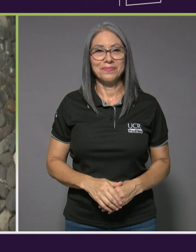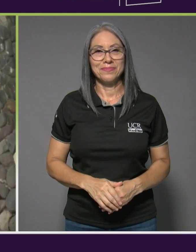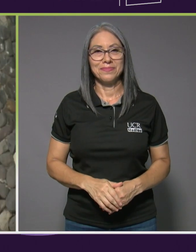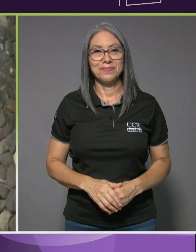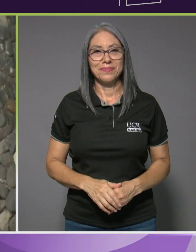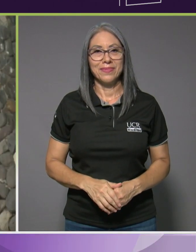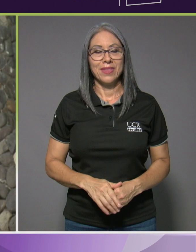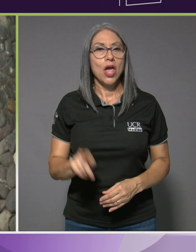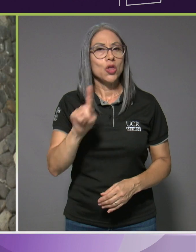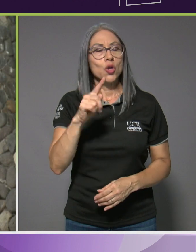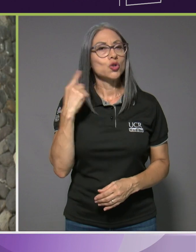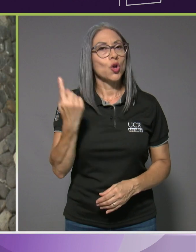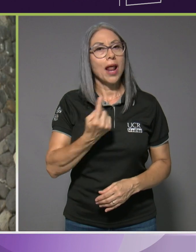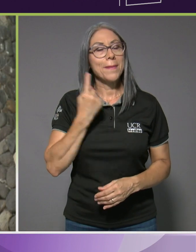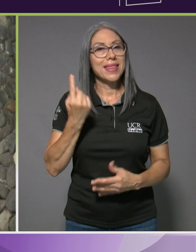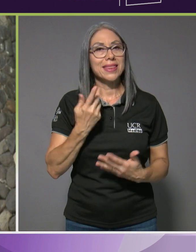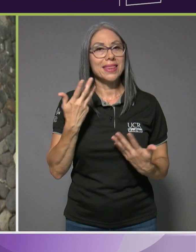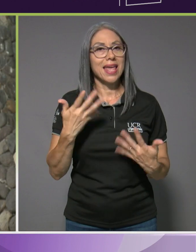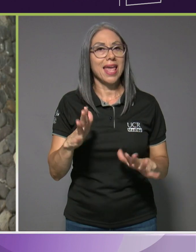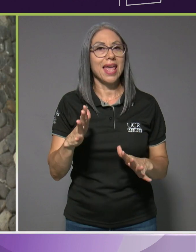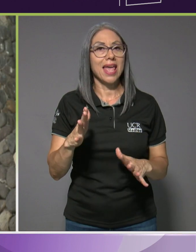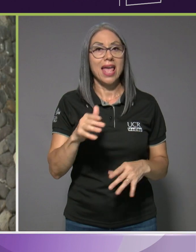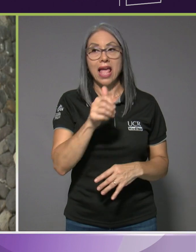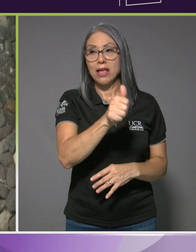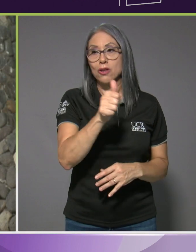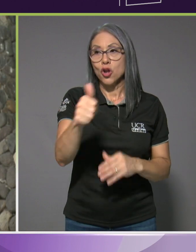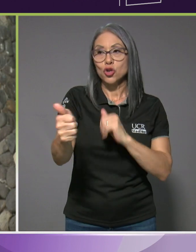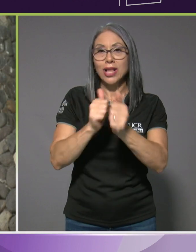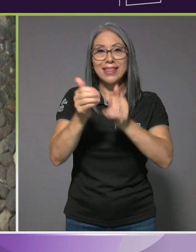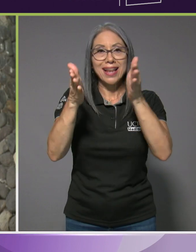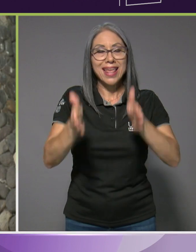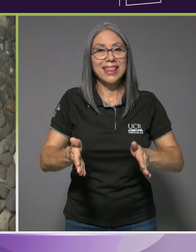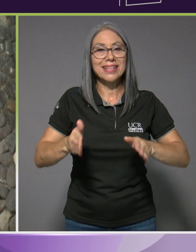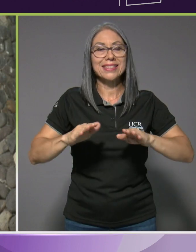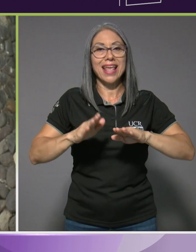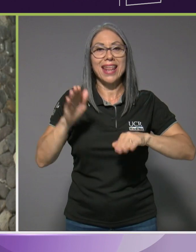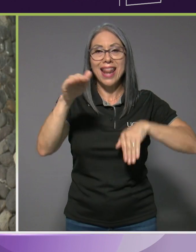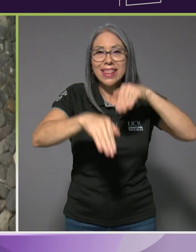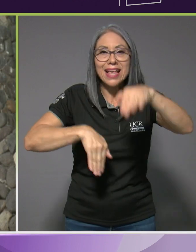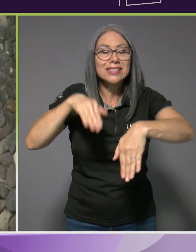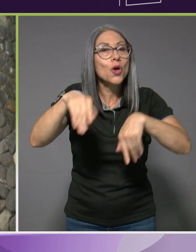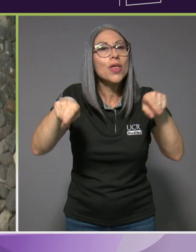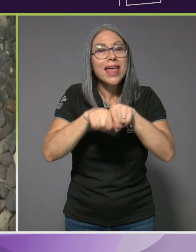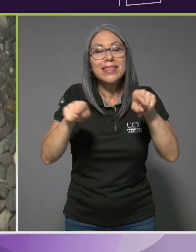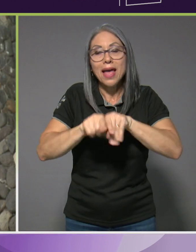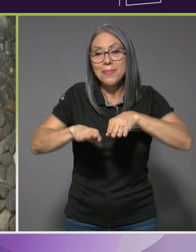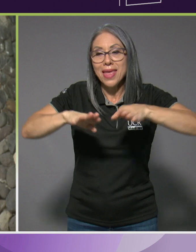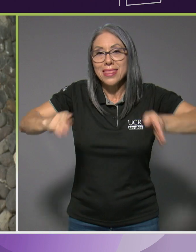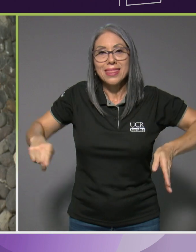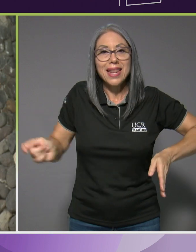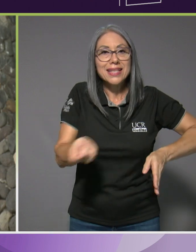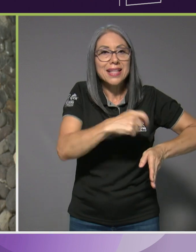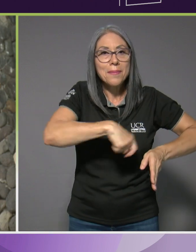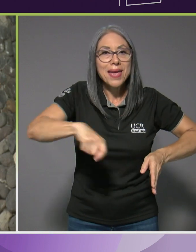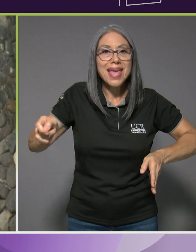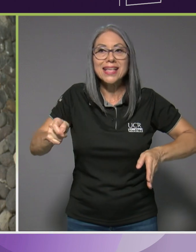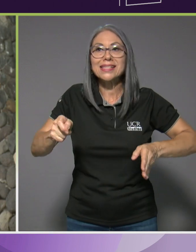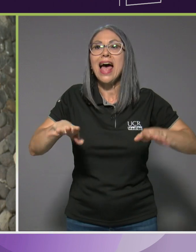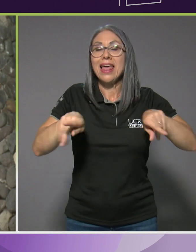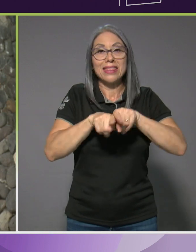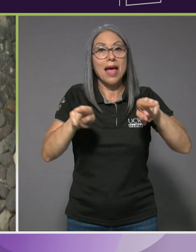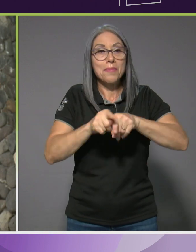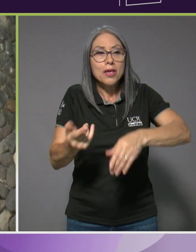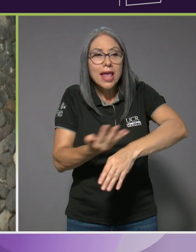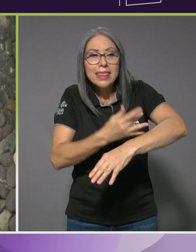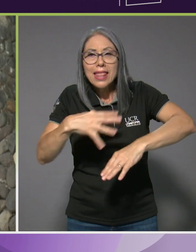No solo ves a los atletas de natación, sino ves también a los de tenis de mesa, a los de tenis de campo. Entonces